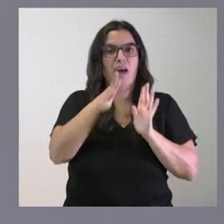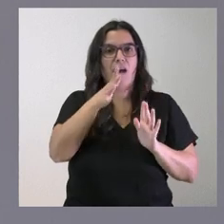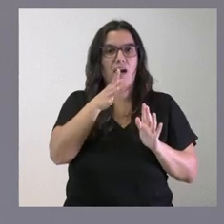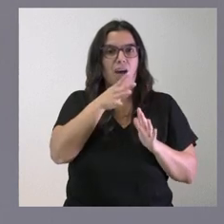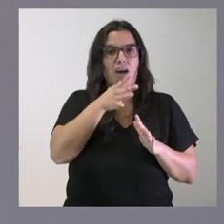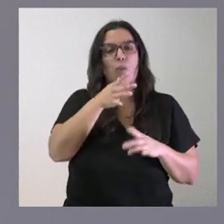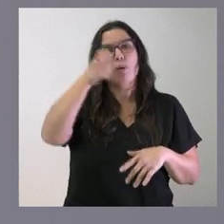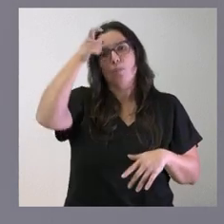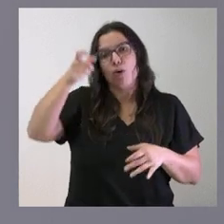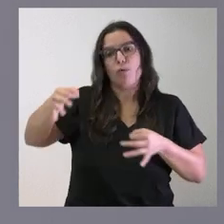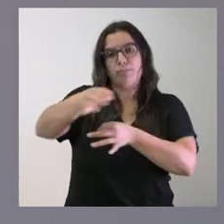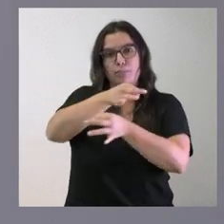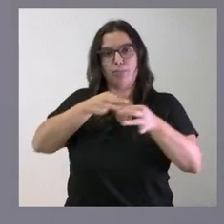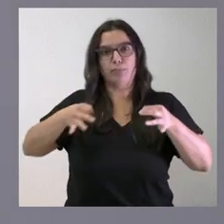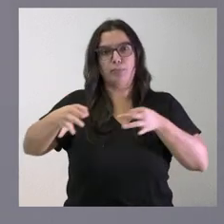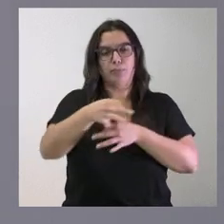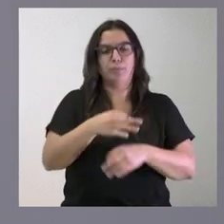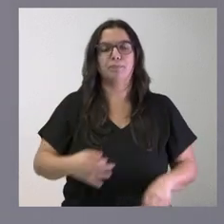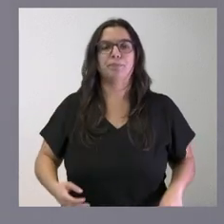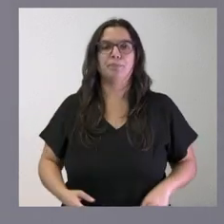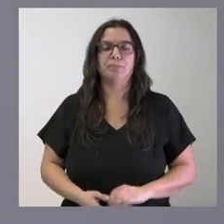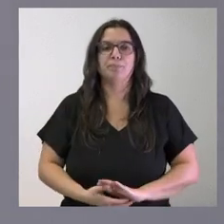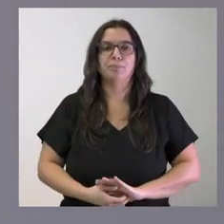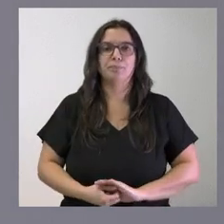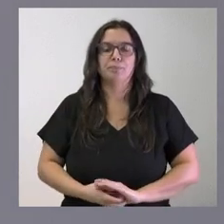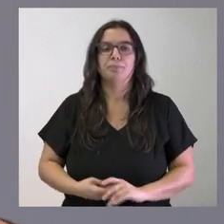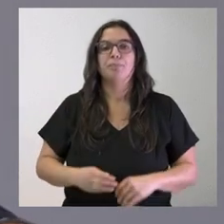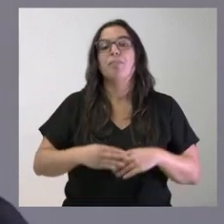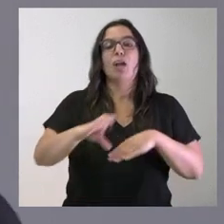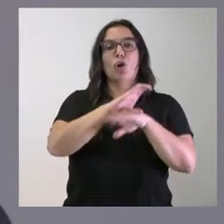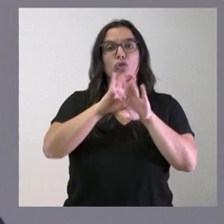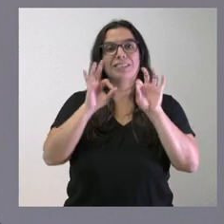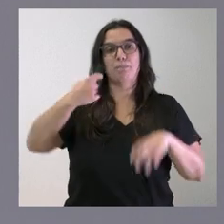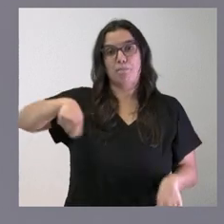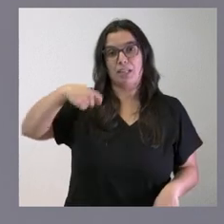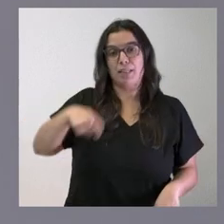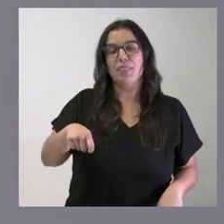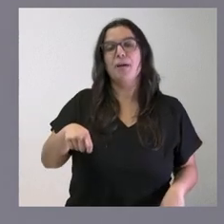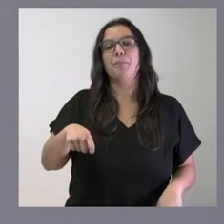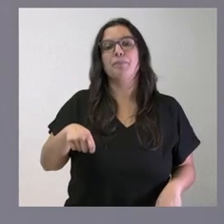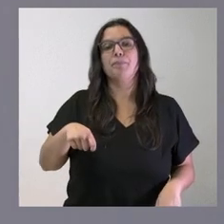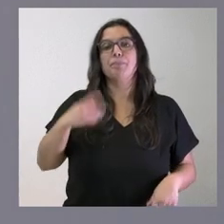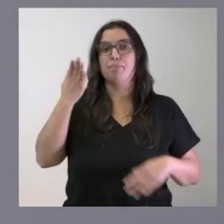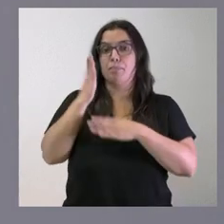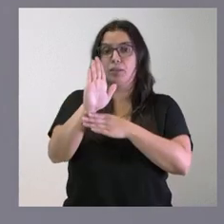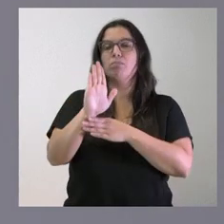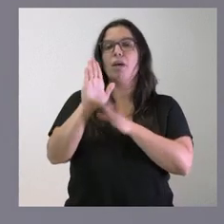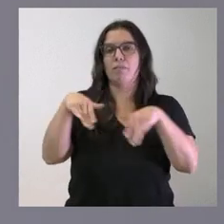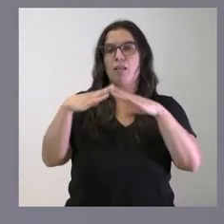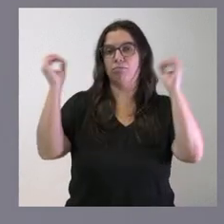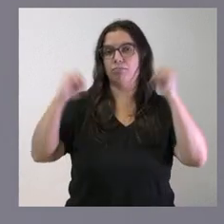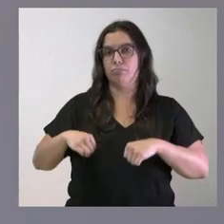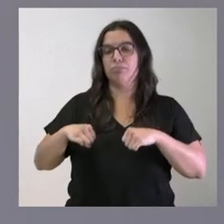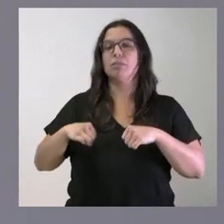en los términos que la población demanda. La Consejería de Presidencia planteó y se ha acordado así por el Consejo de Gobierno